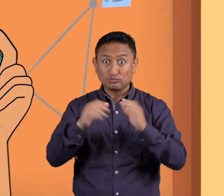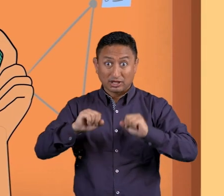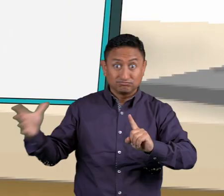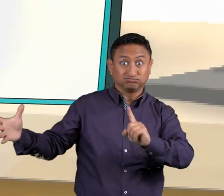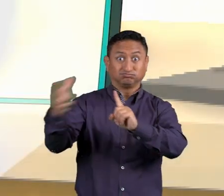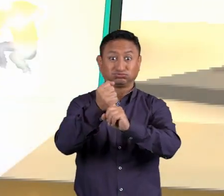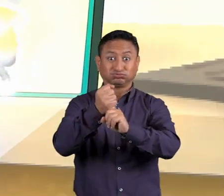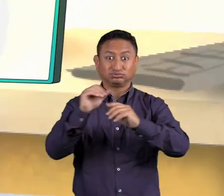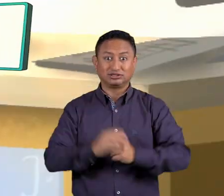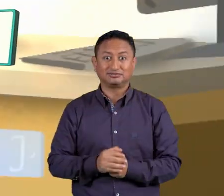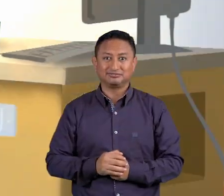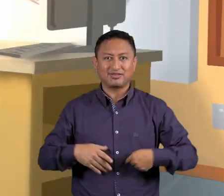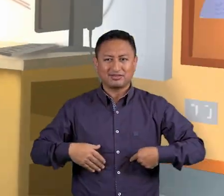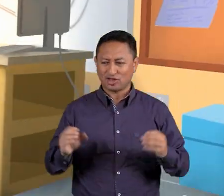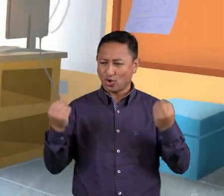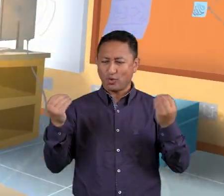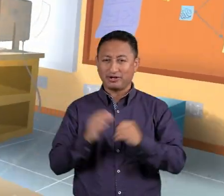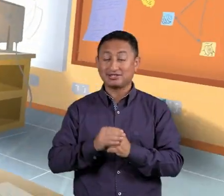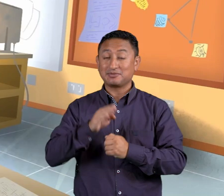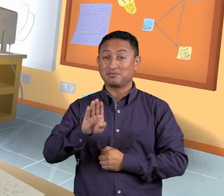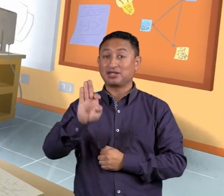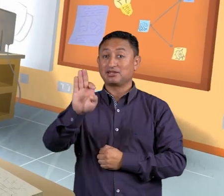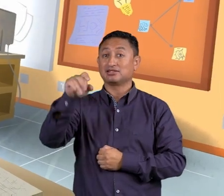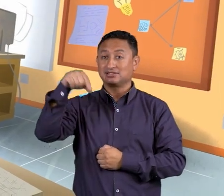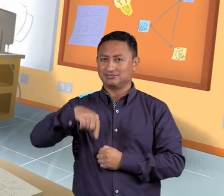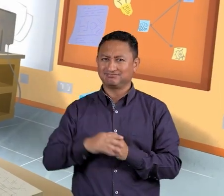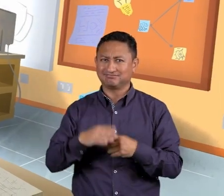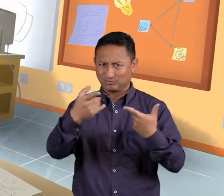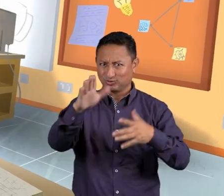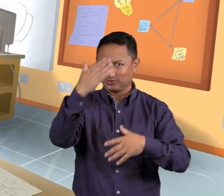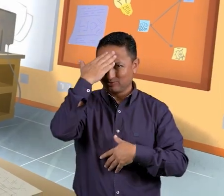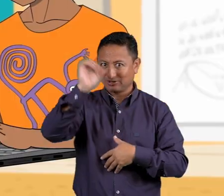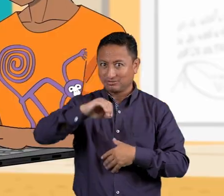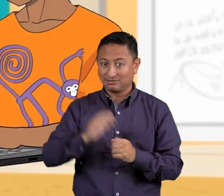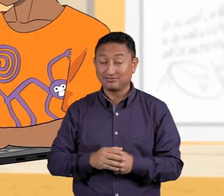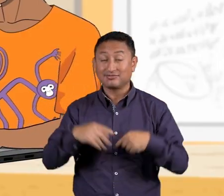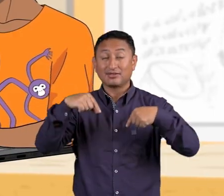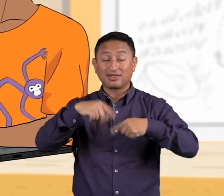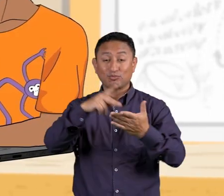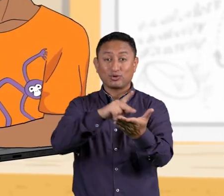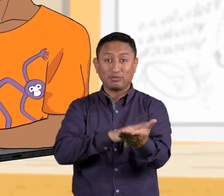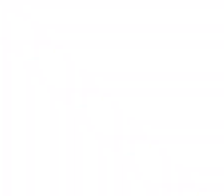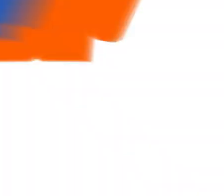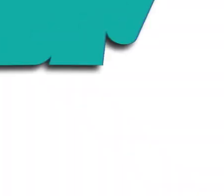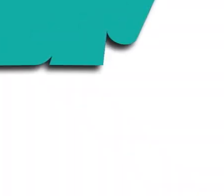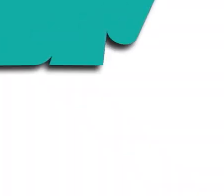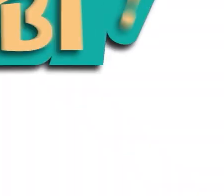lograrlos. Somos jóvenes del bachillerato técnico, así que ya saben, Haga LBT.